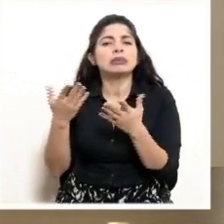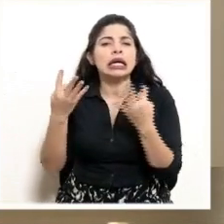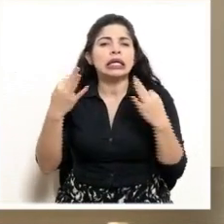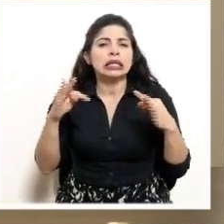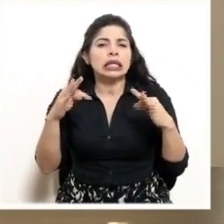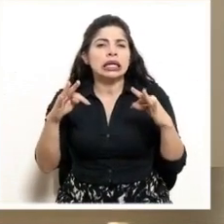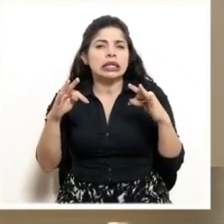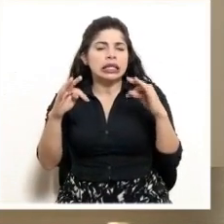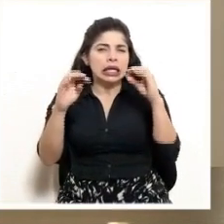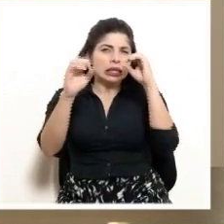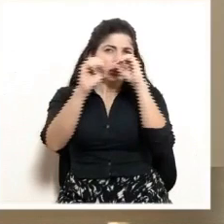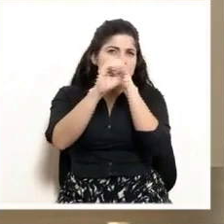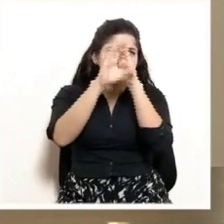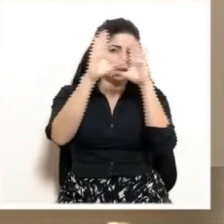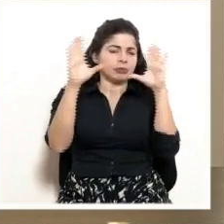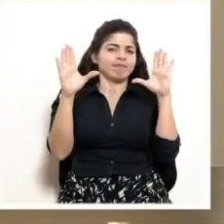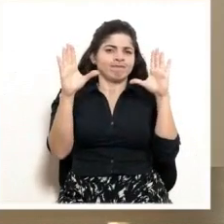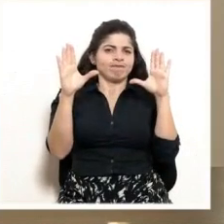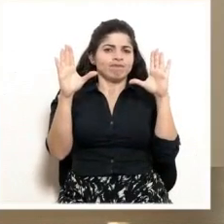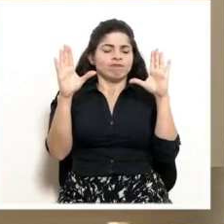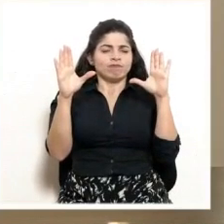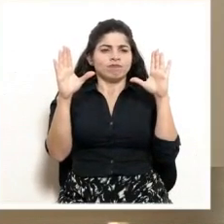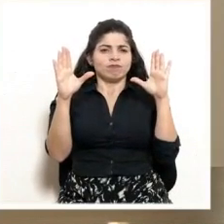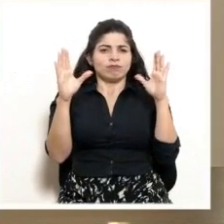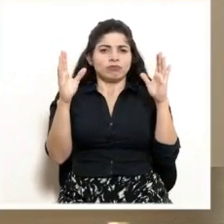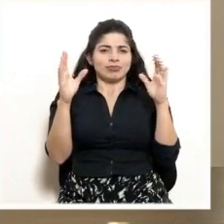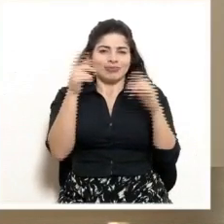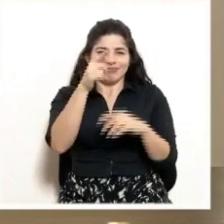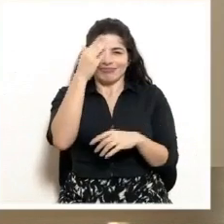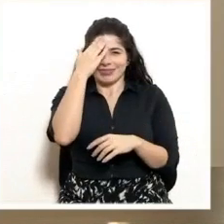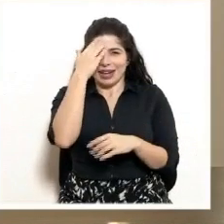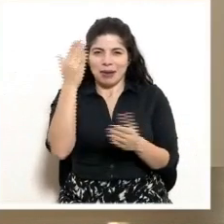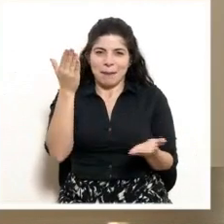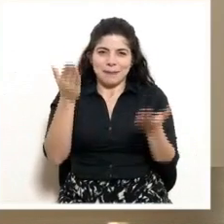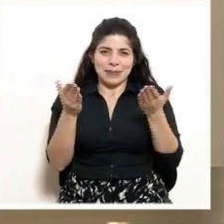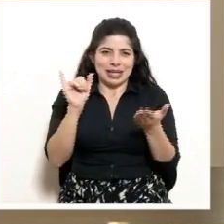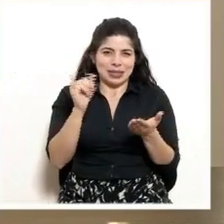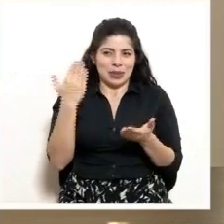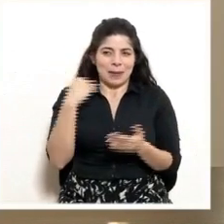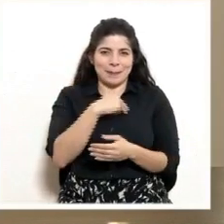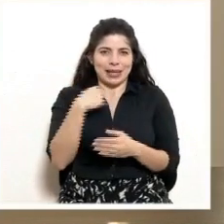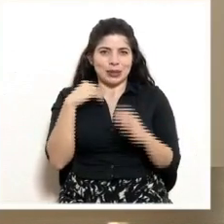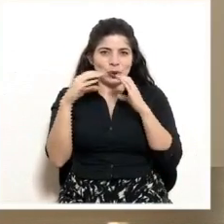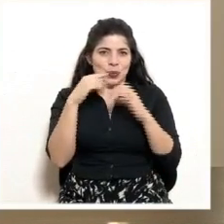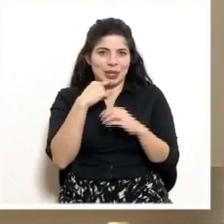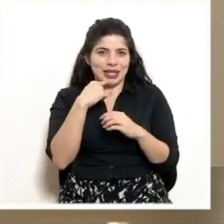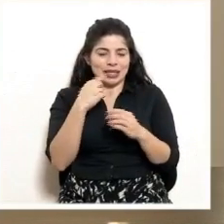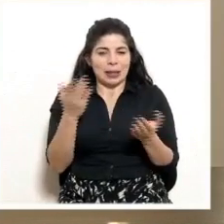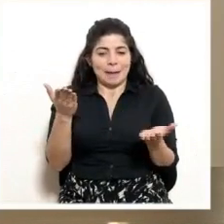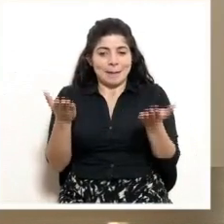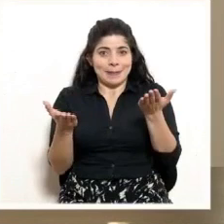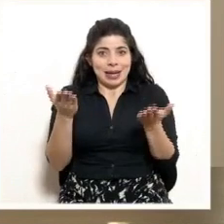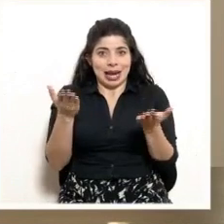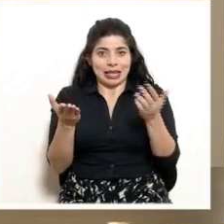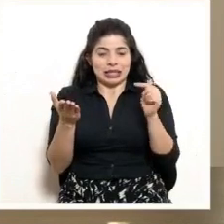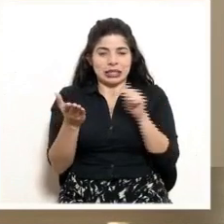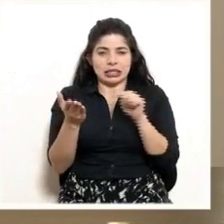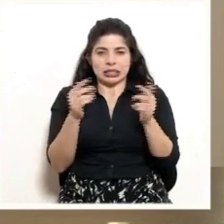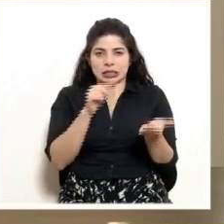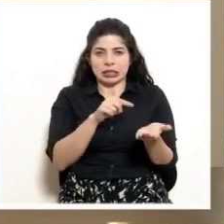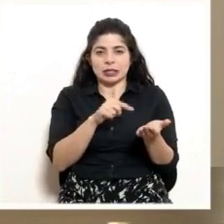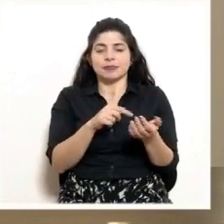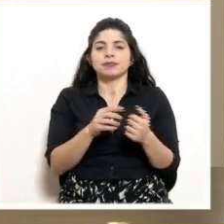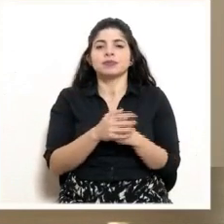visualizar en el marco del balance que el señor Ministro de Comunicación plantea la